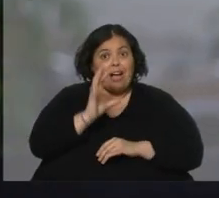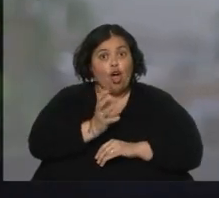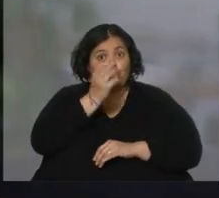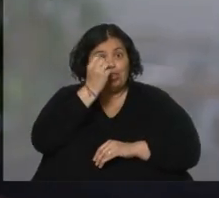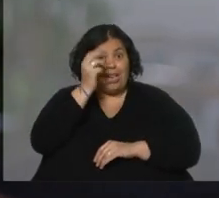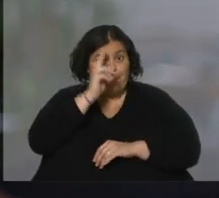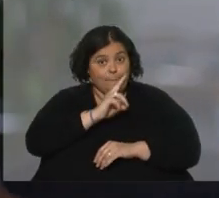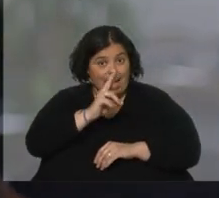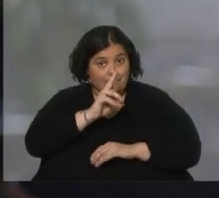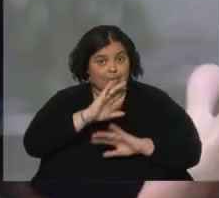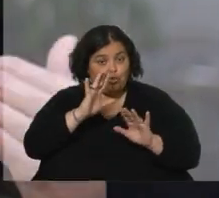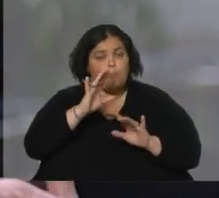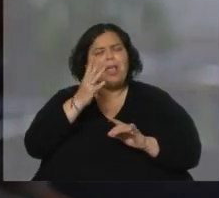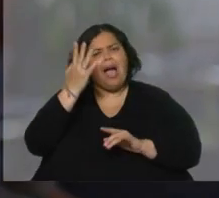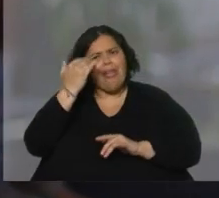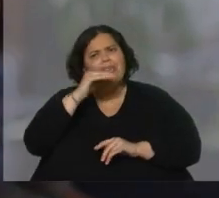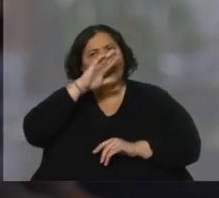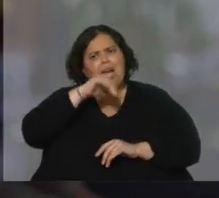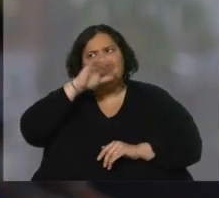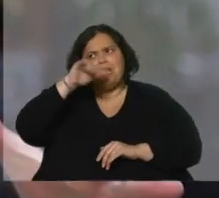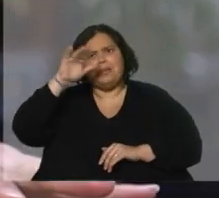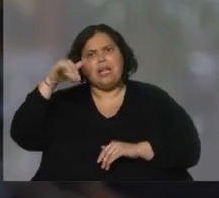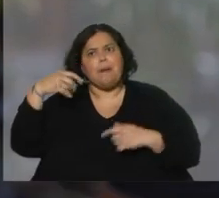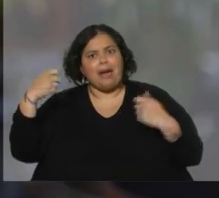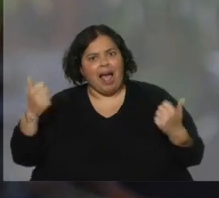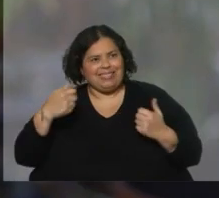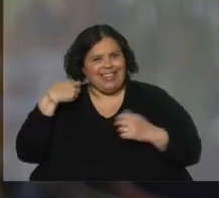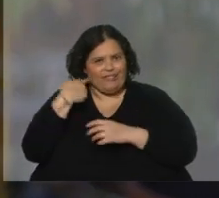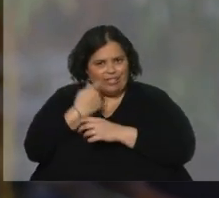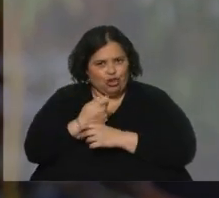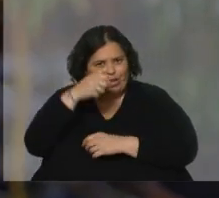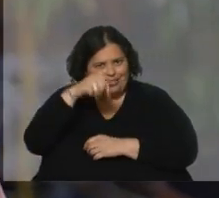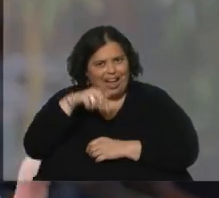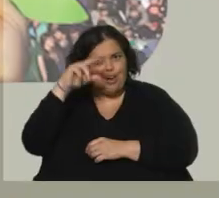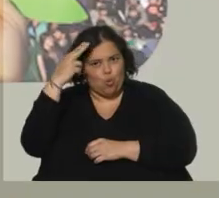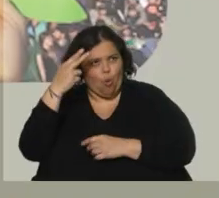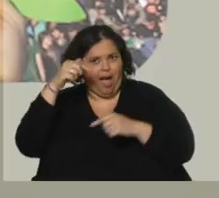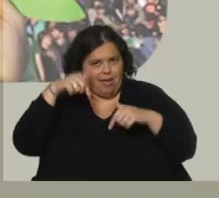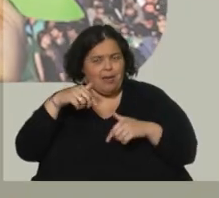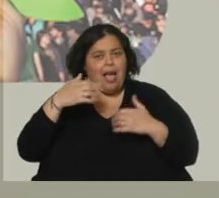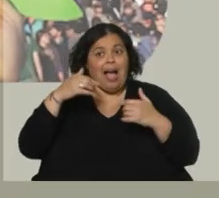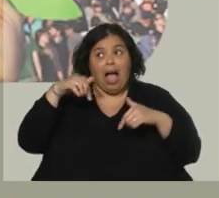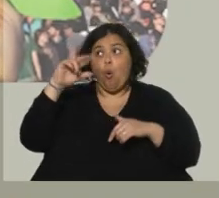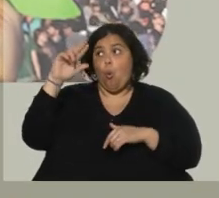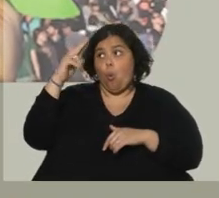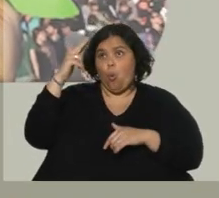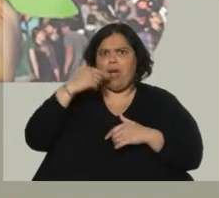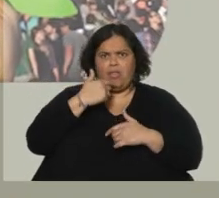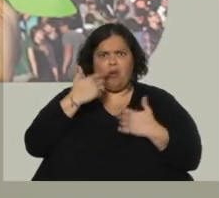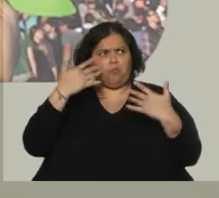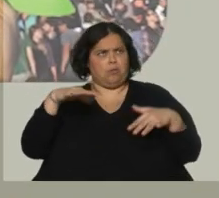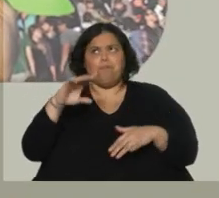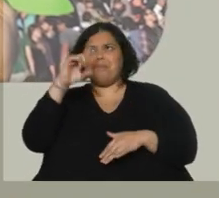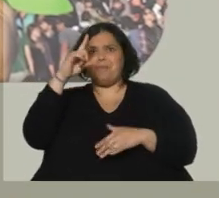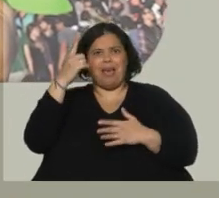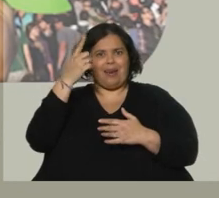llamado importante a convocar inversiones a nuestro país a llegar a operarse a Uruguay, se sacó bandera de ser el primer